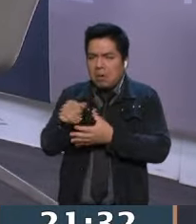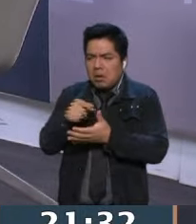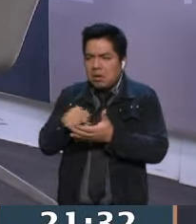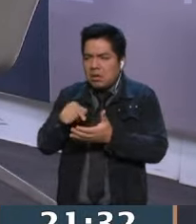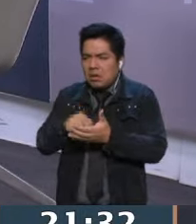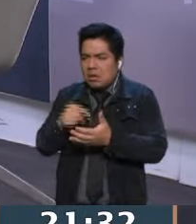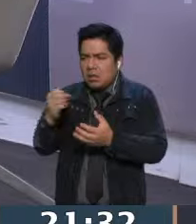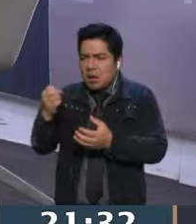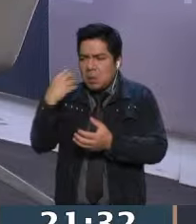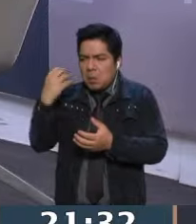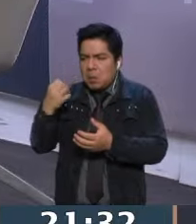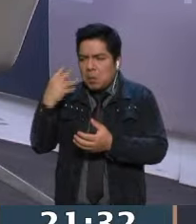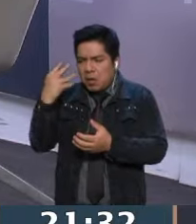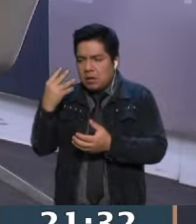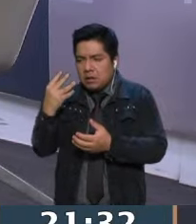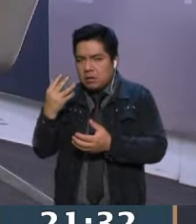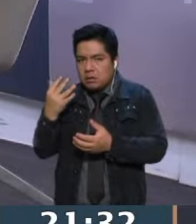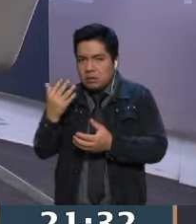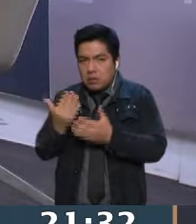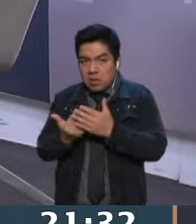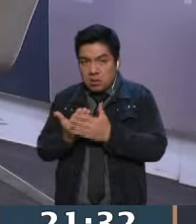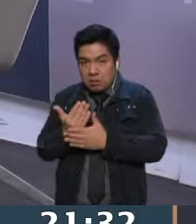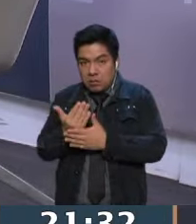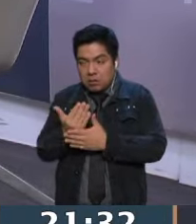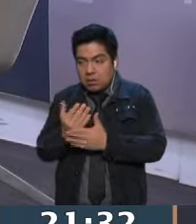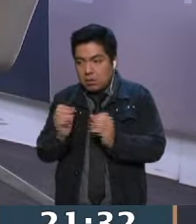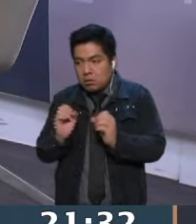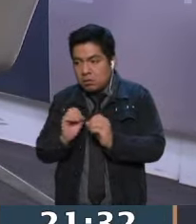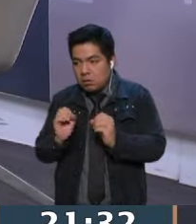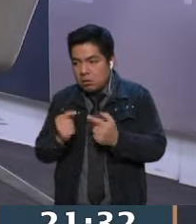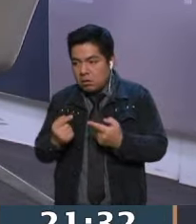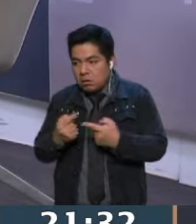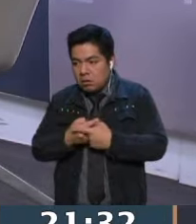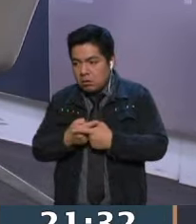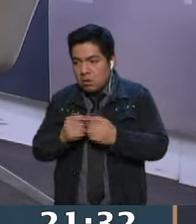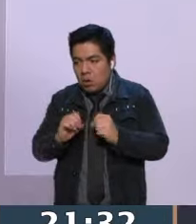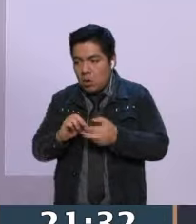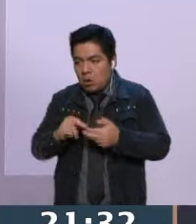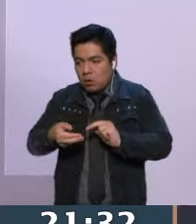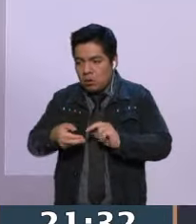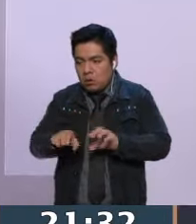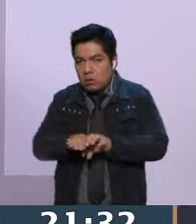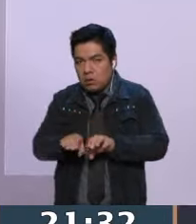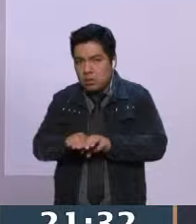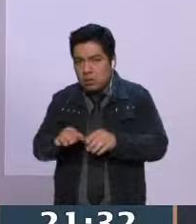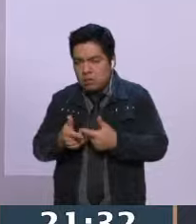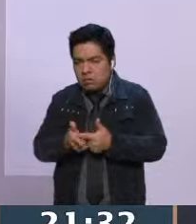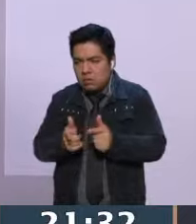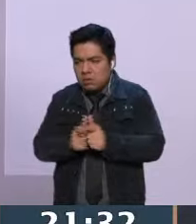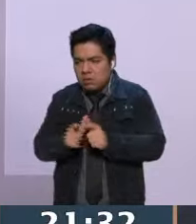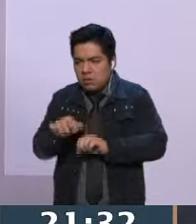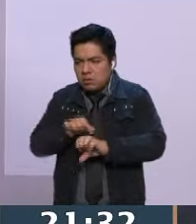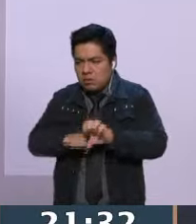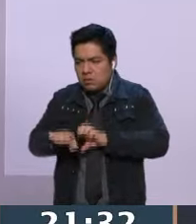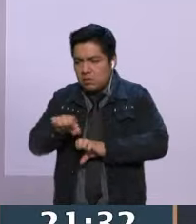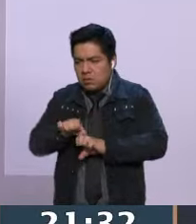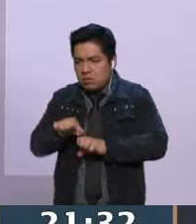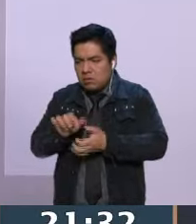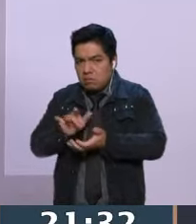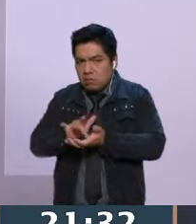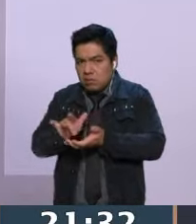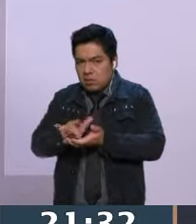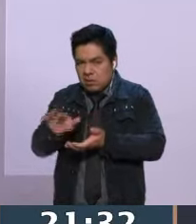sus conferencias mañaneras, no mañaneras, no tenía ningún conflicto de interés ni ninguna relación con un grupo empresarial al que ella benefició cuando era